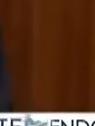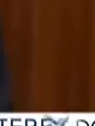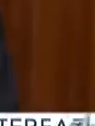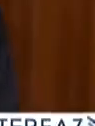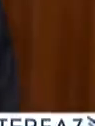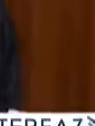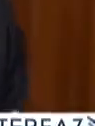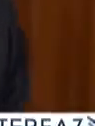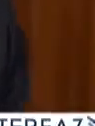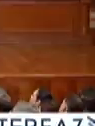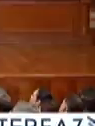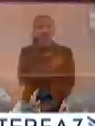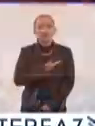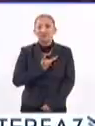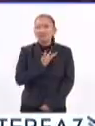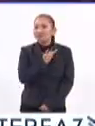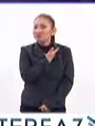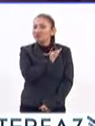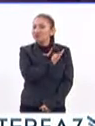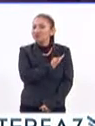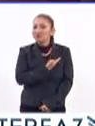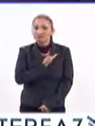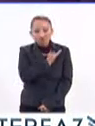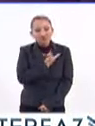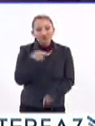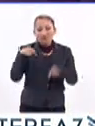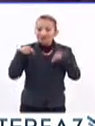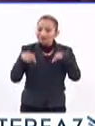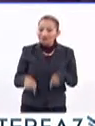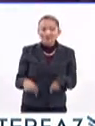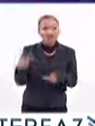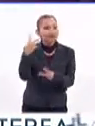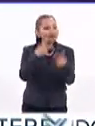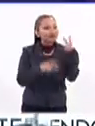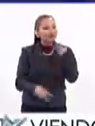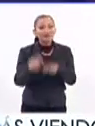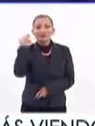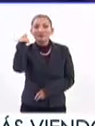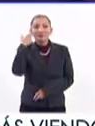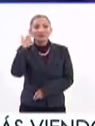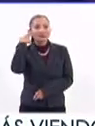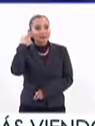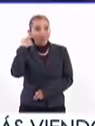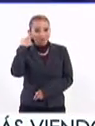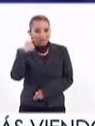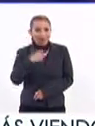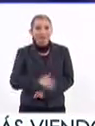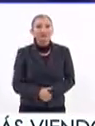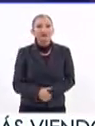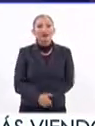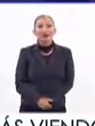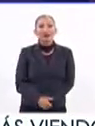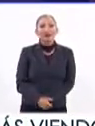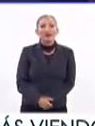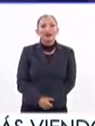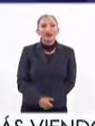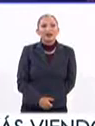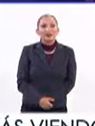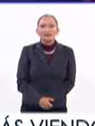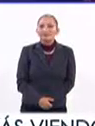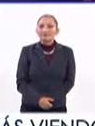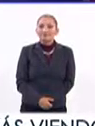Me da mucho gusto estar aquí en Querétaro, que es